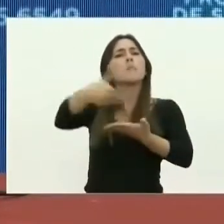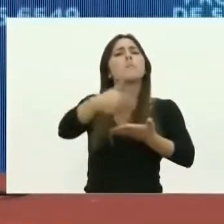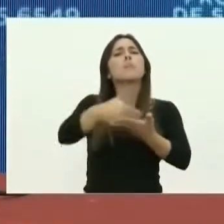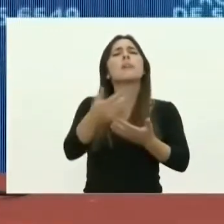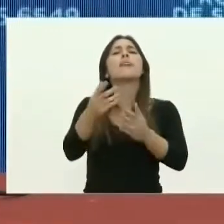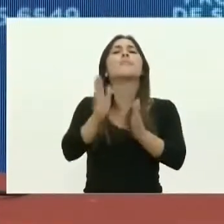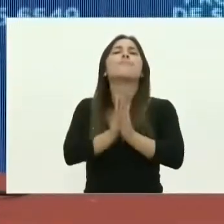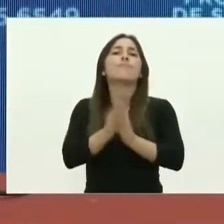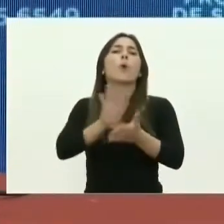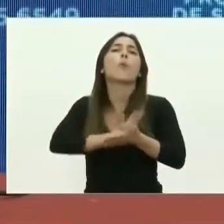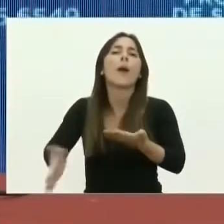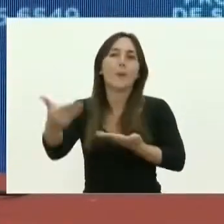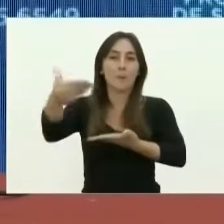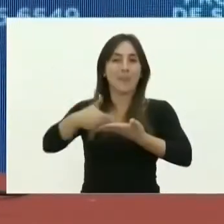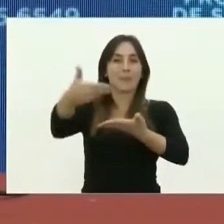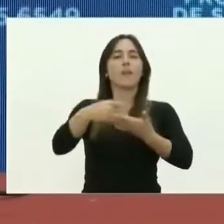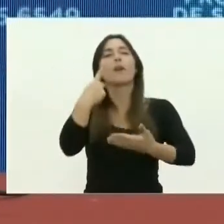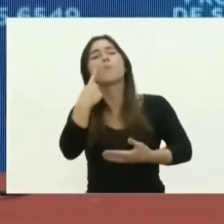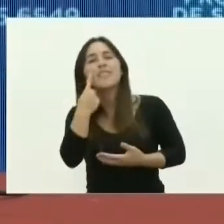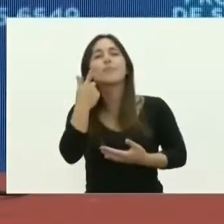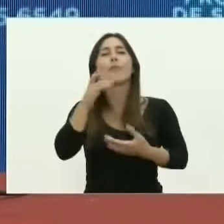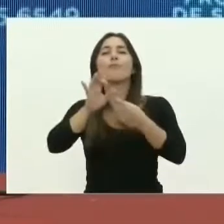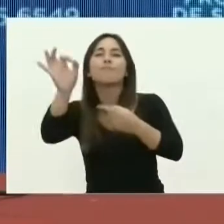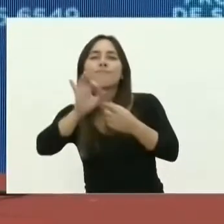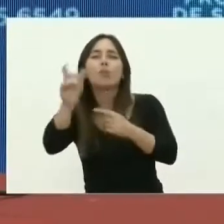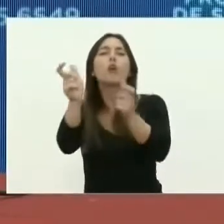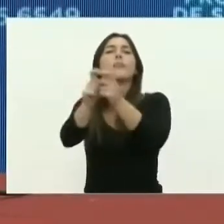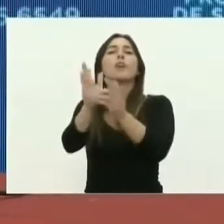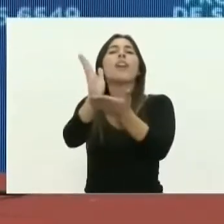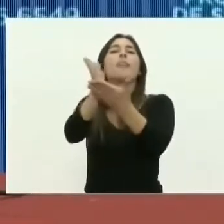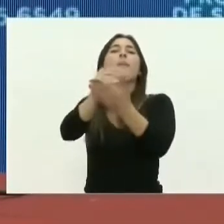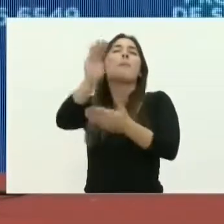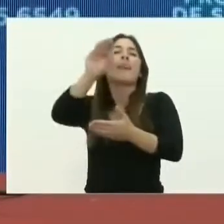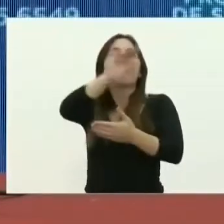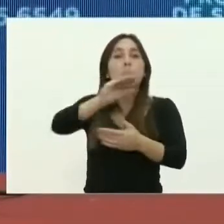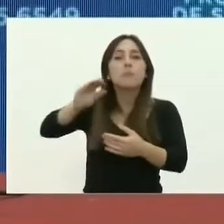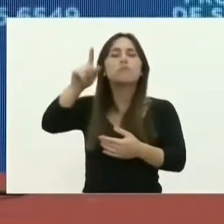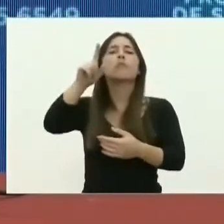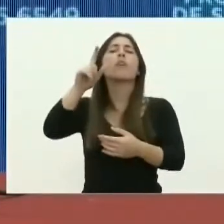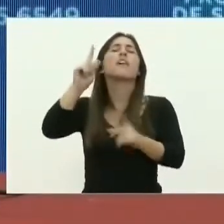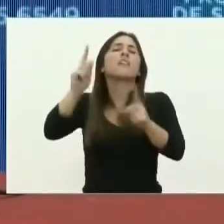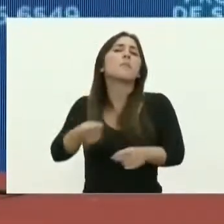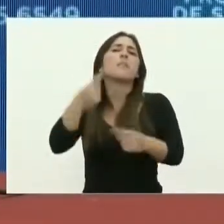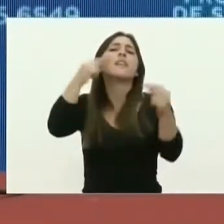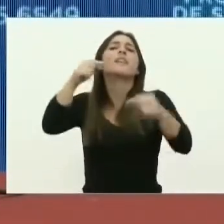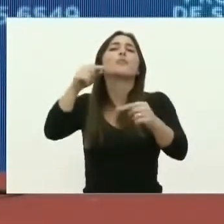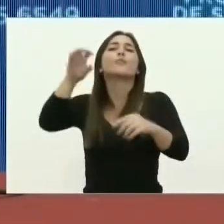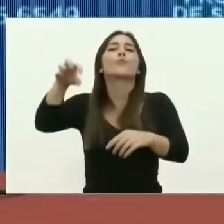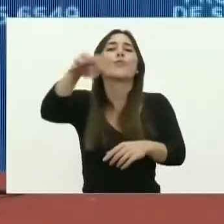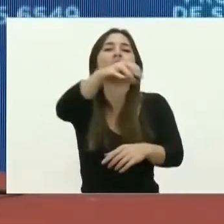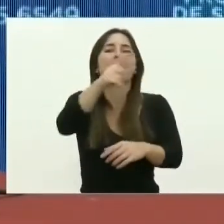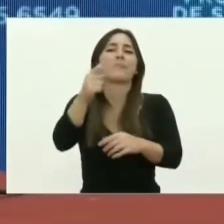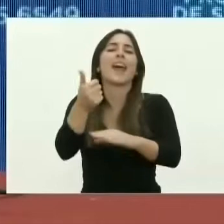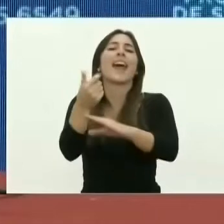recepcionadas por vía de los municipios comunes, de los comités departamentales e incluso de instituciones representativas de